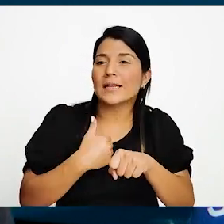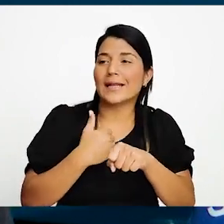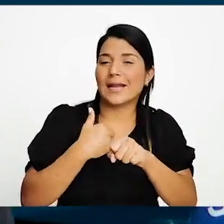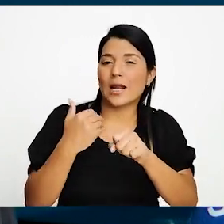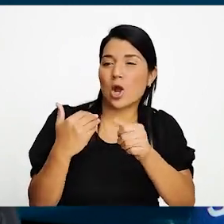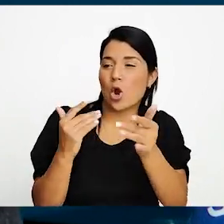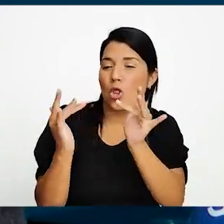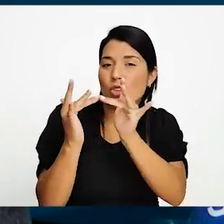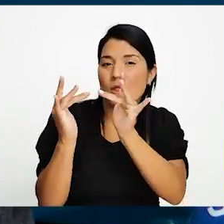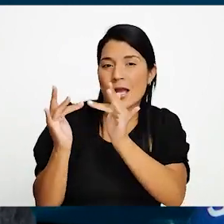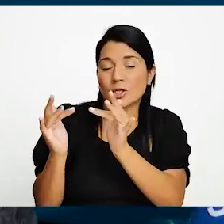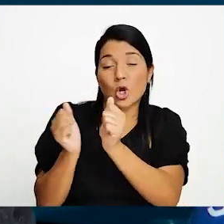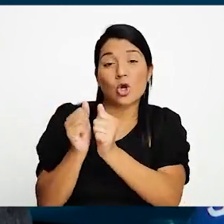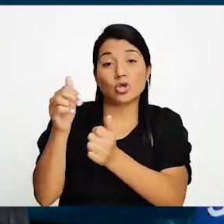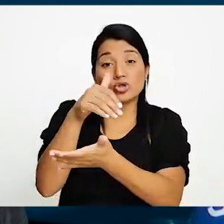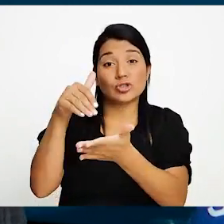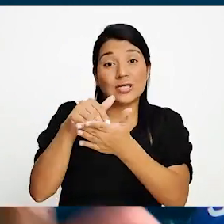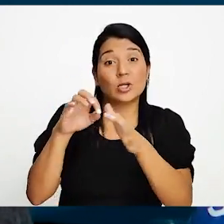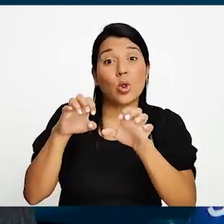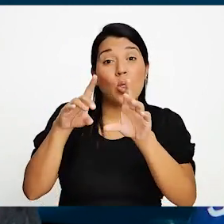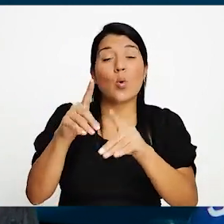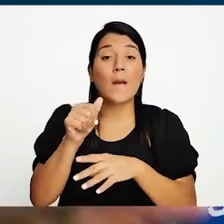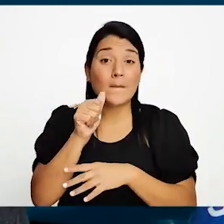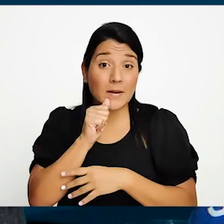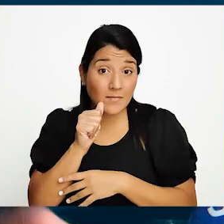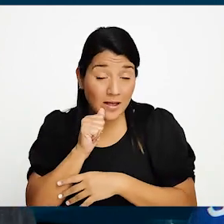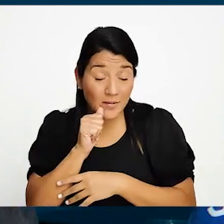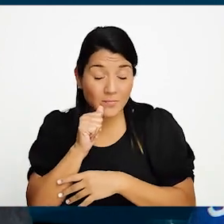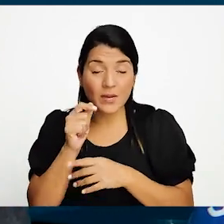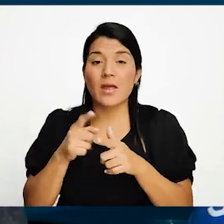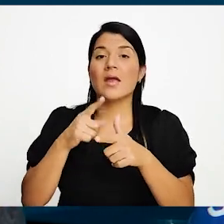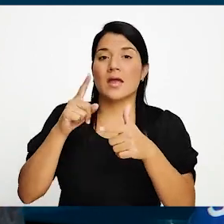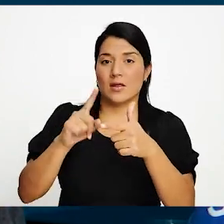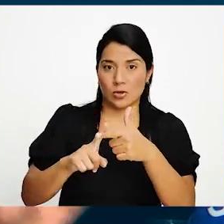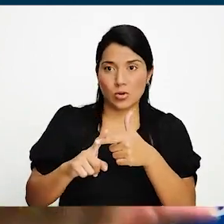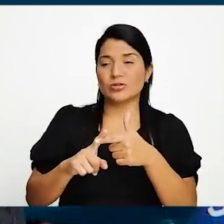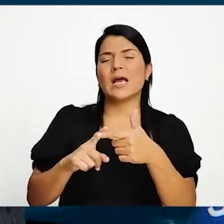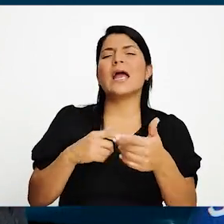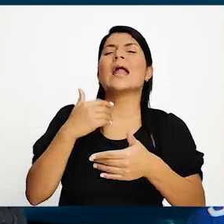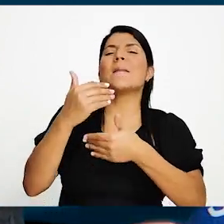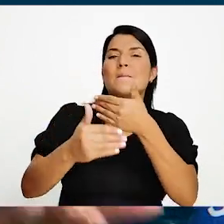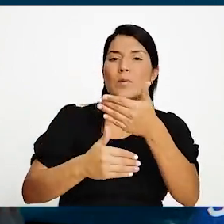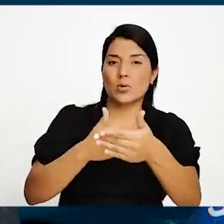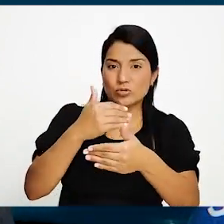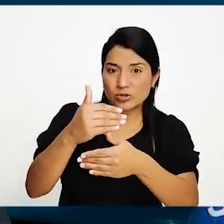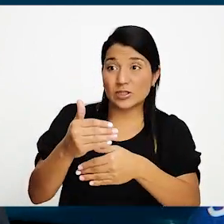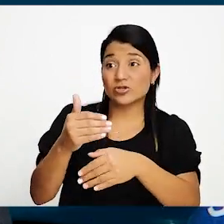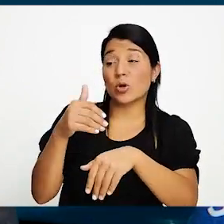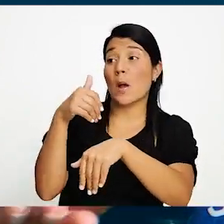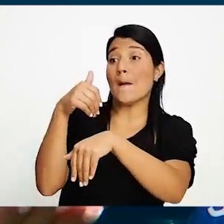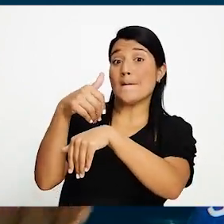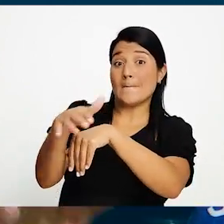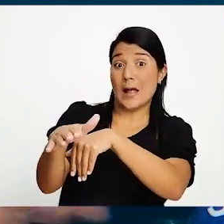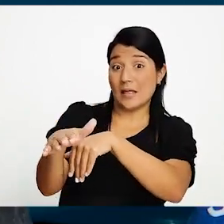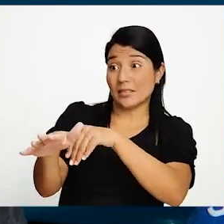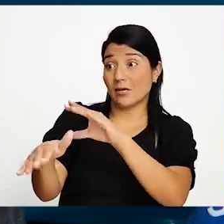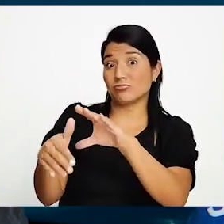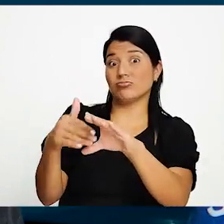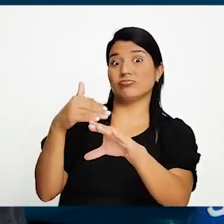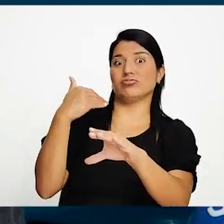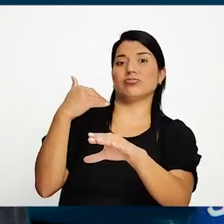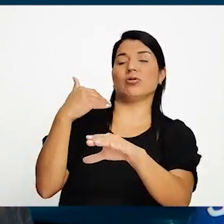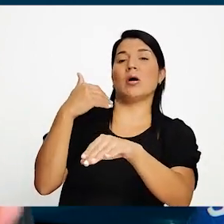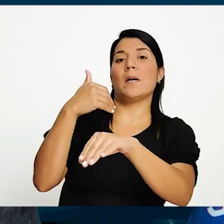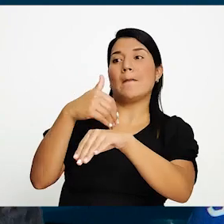centros educativos privados. Entonces, como hace un proceso de que van las nóminas, se devuelven, se envían documentos, se devuelven. Ya cuando las